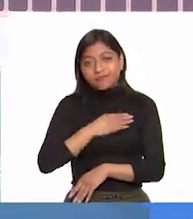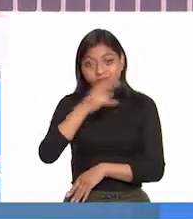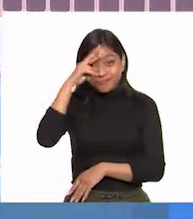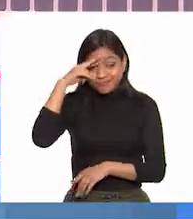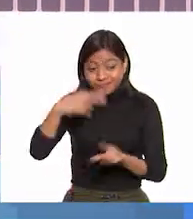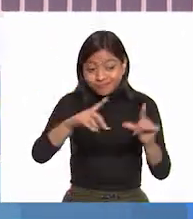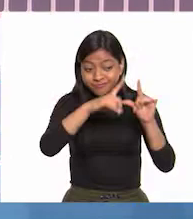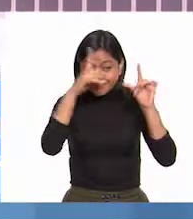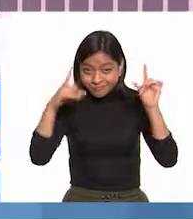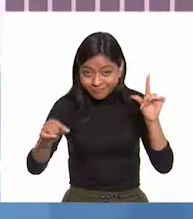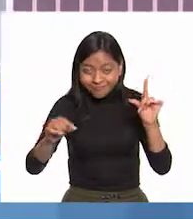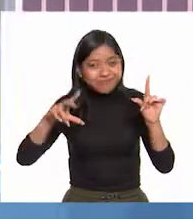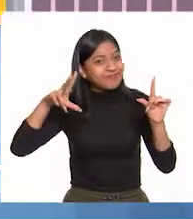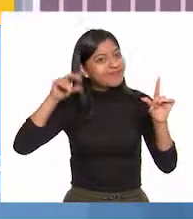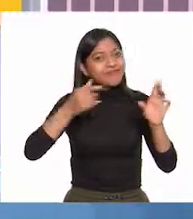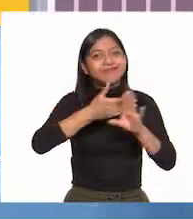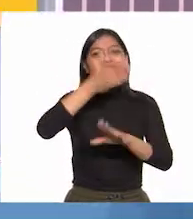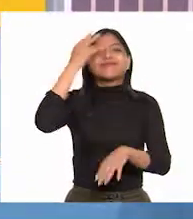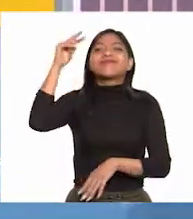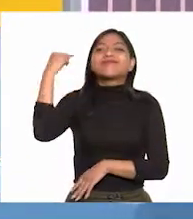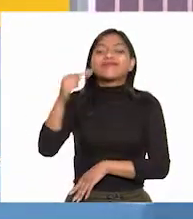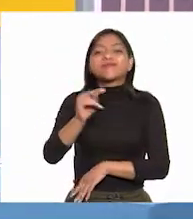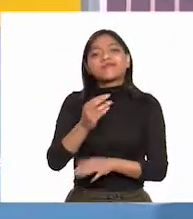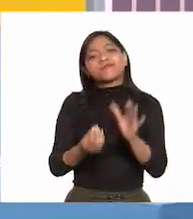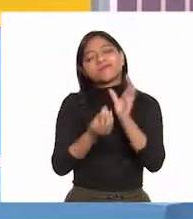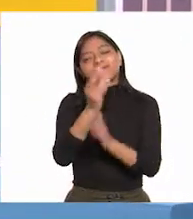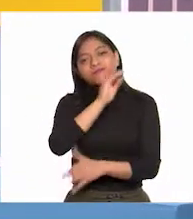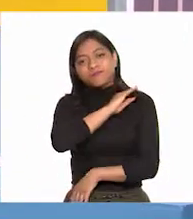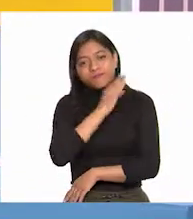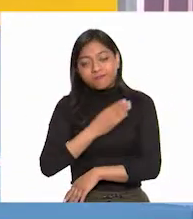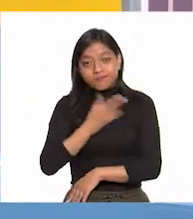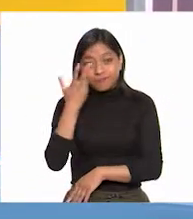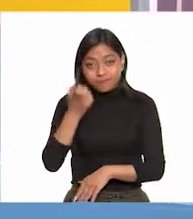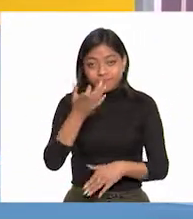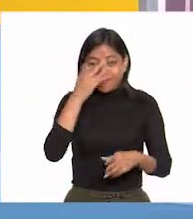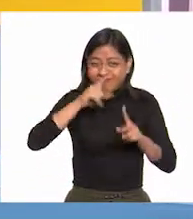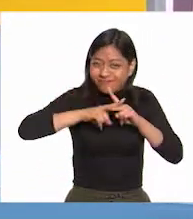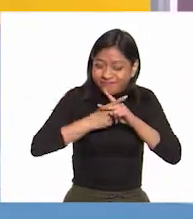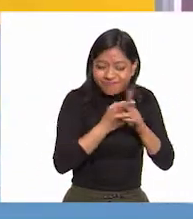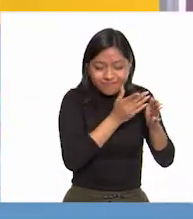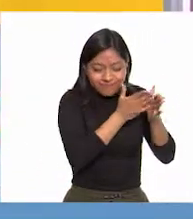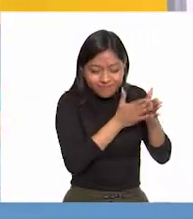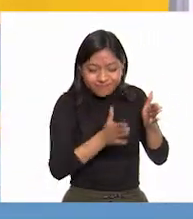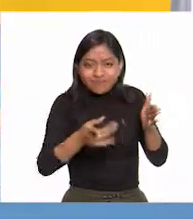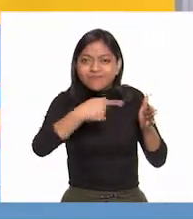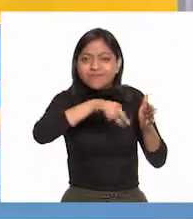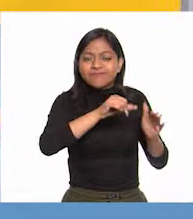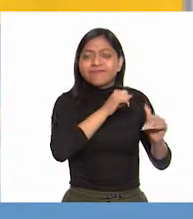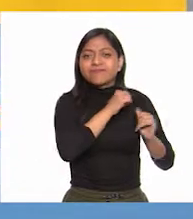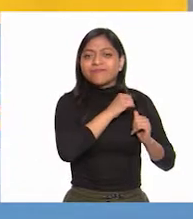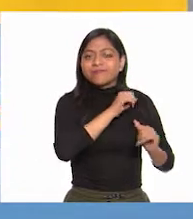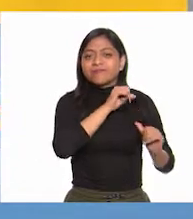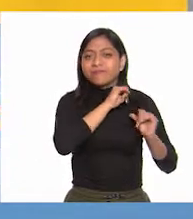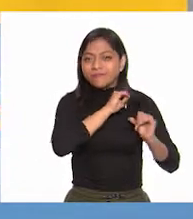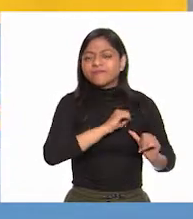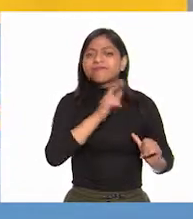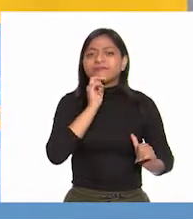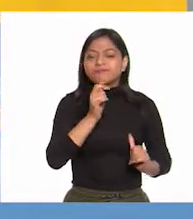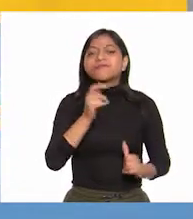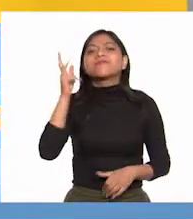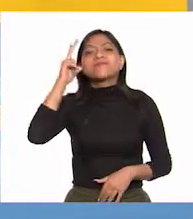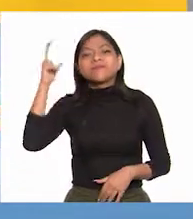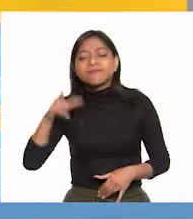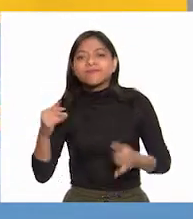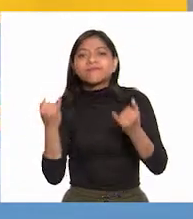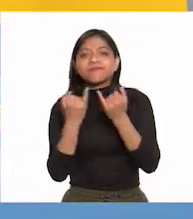existía como lo conocemos hoy en día. En esta etapa de inicio, los principales líderes fueron Miguel Hidalgo e Ignacio